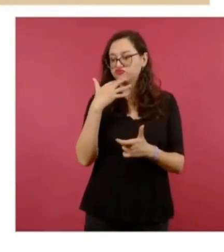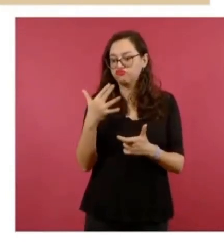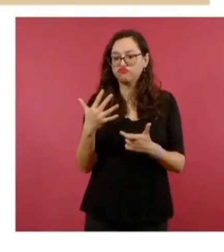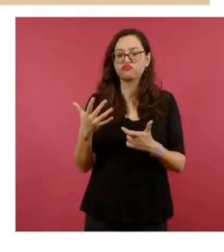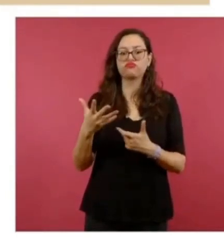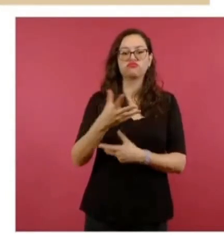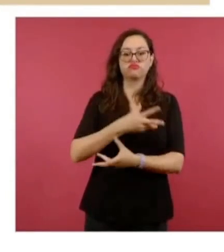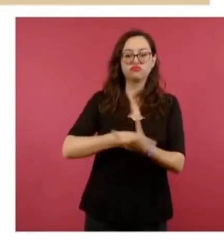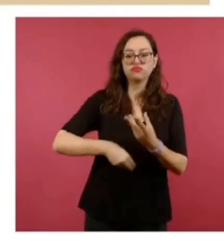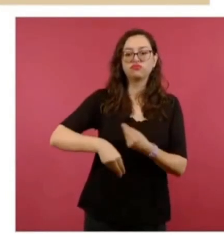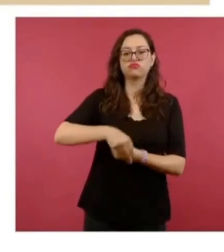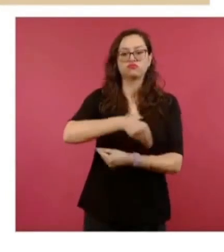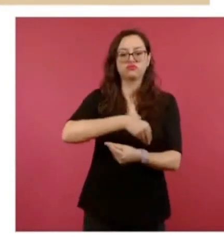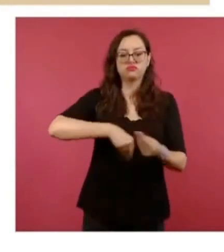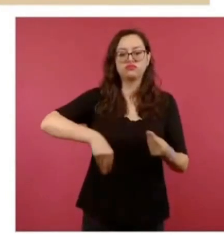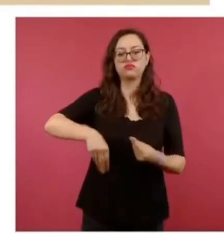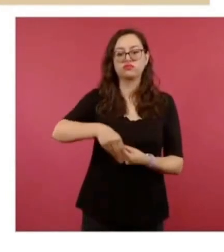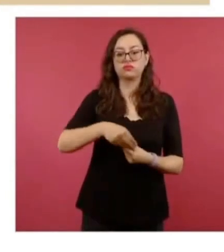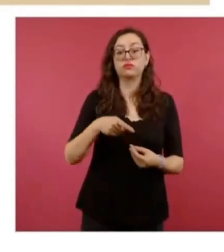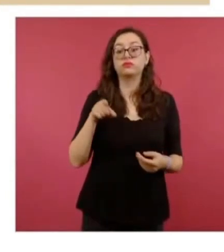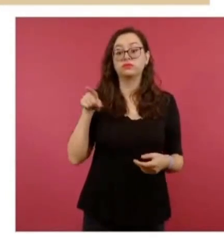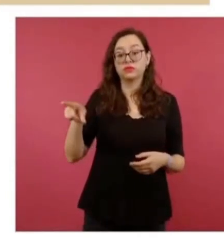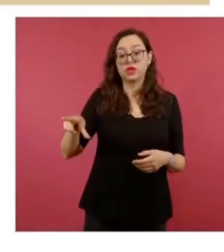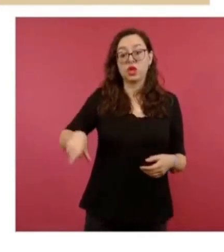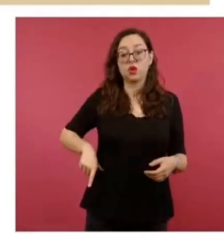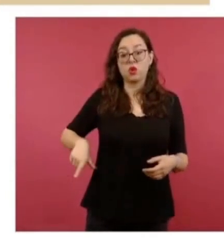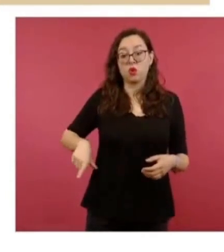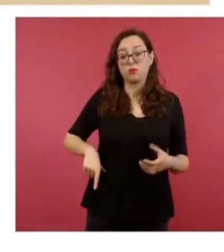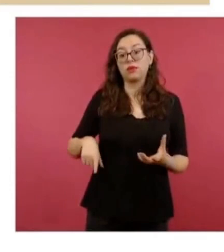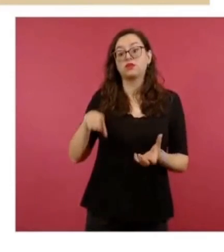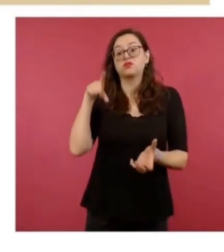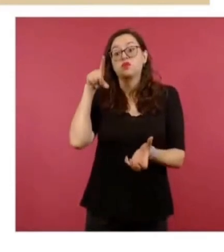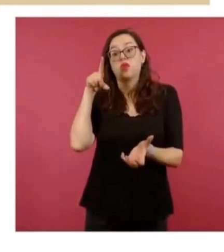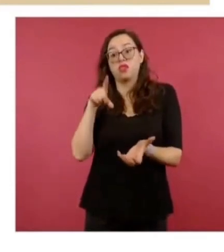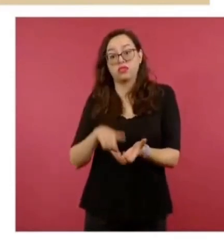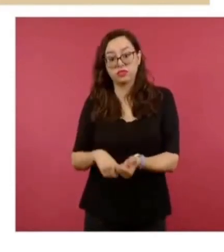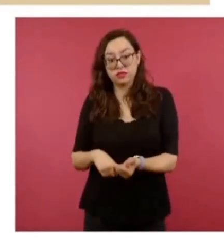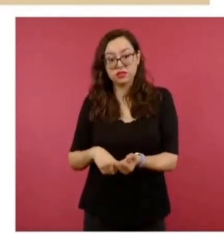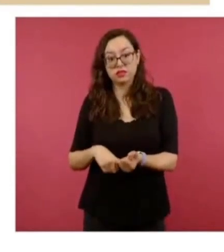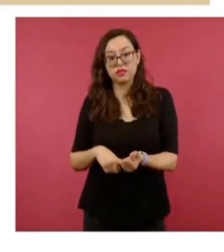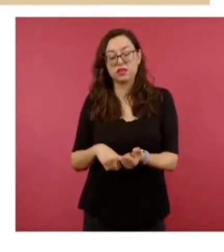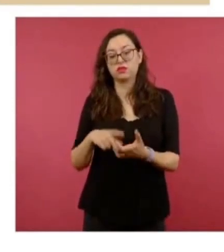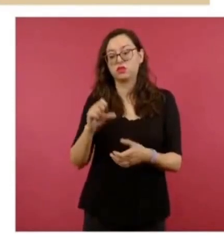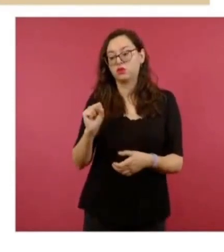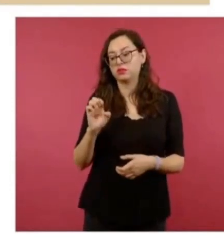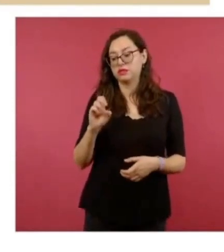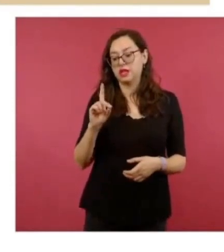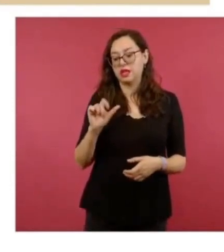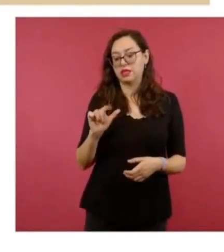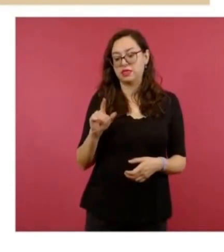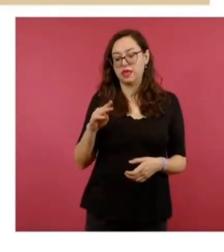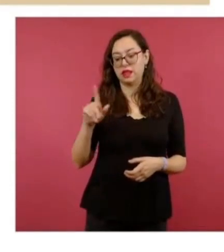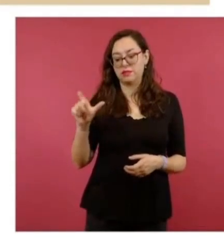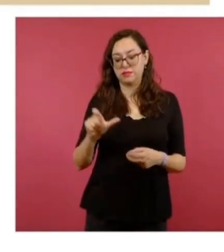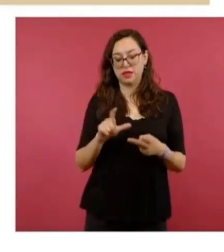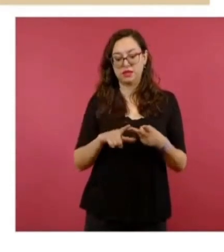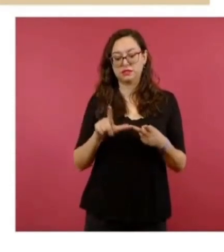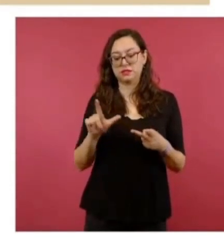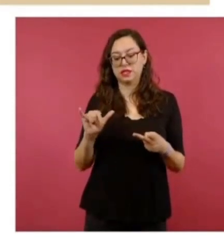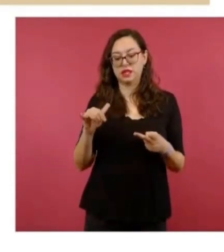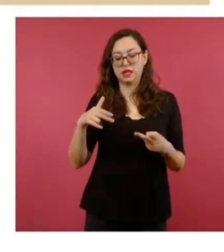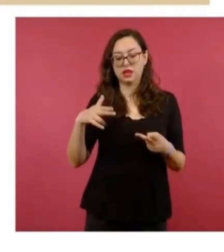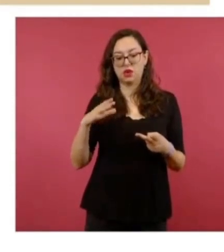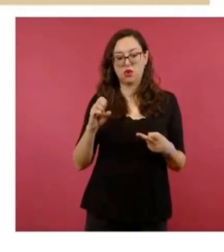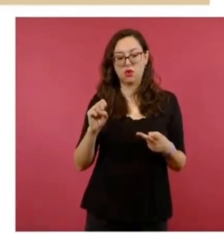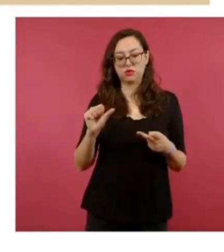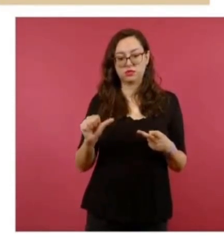peculado, cuando se desempeñaba como titular de la Unidad de Administración y Finanzas de Segalmex, de Diconza y Liconza.